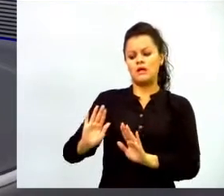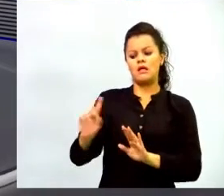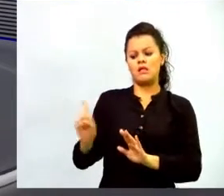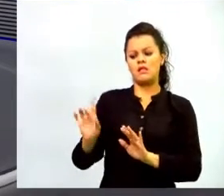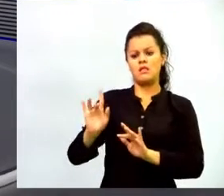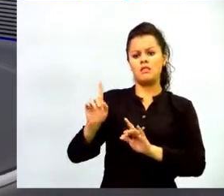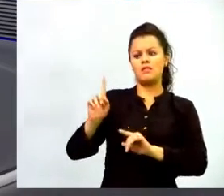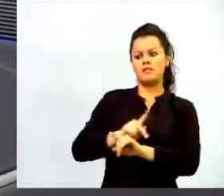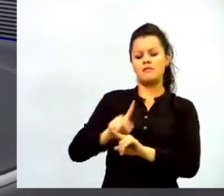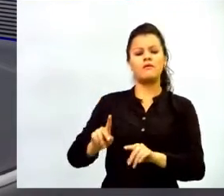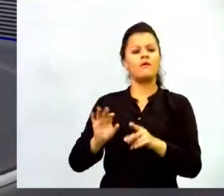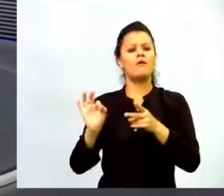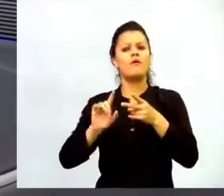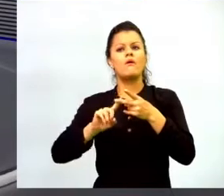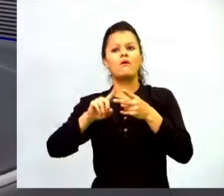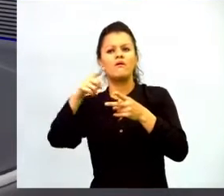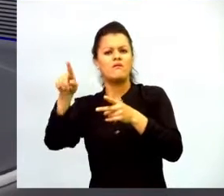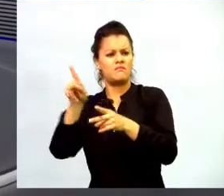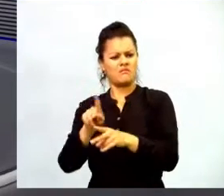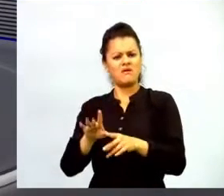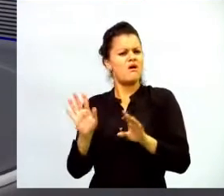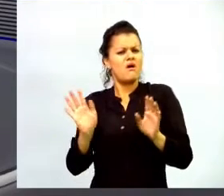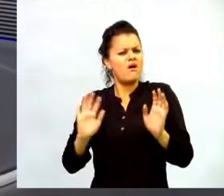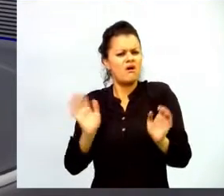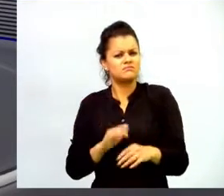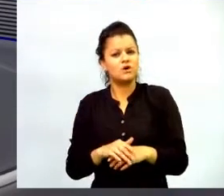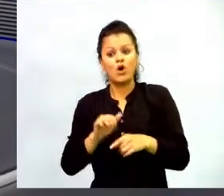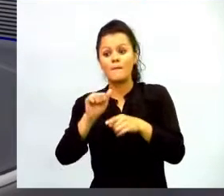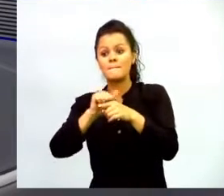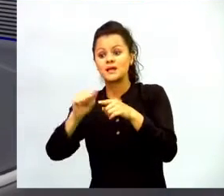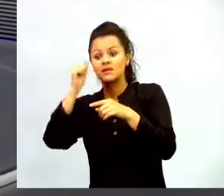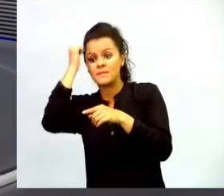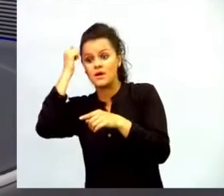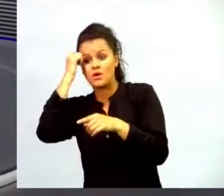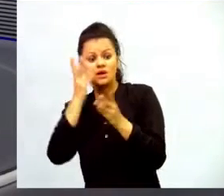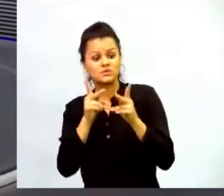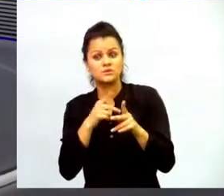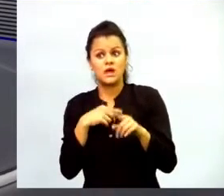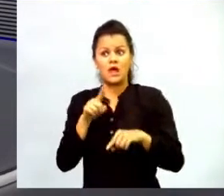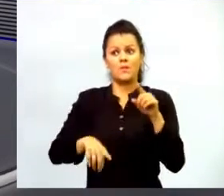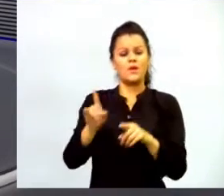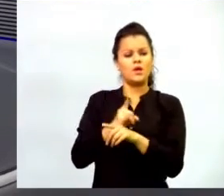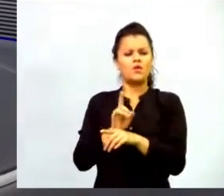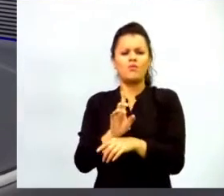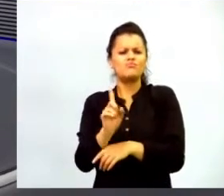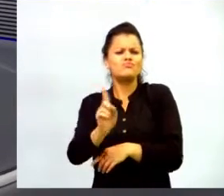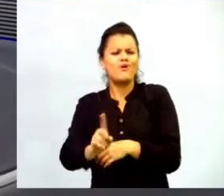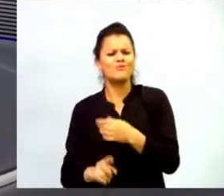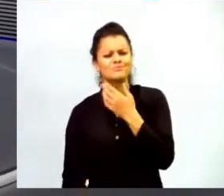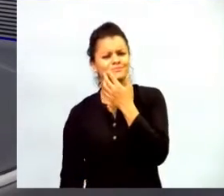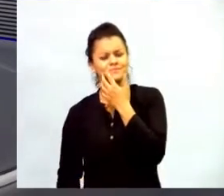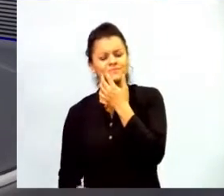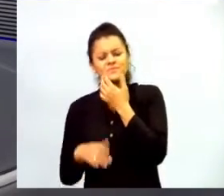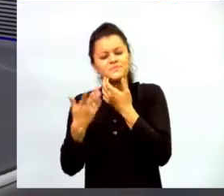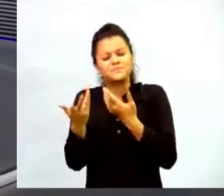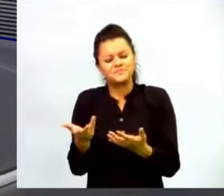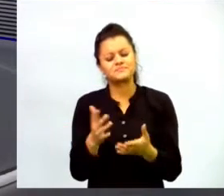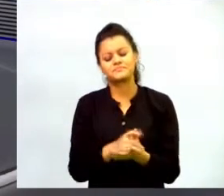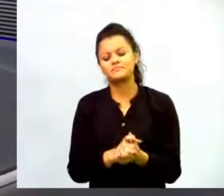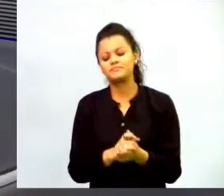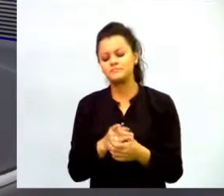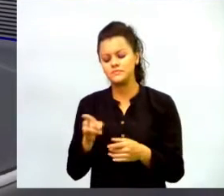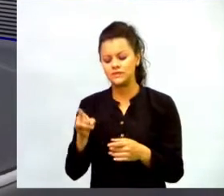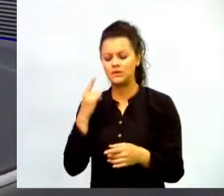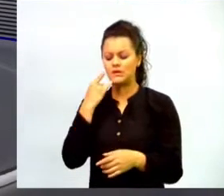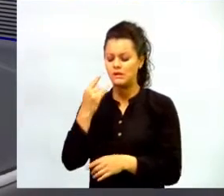pedagógicas a prueba de estudiantes eso llama la atención sobre la importancia de contextualizar